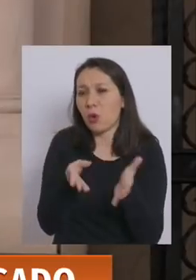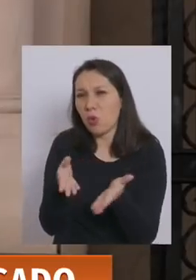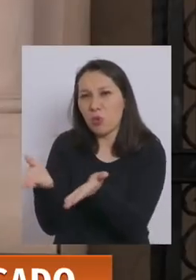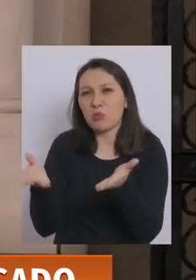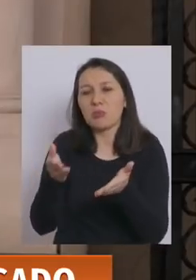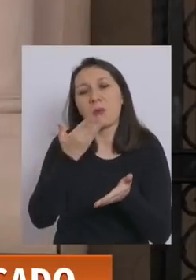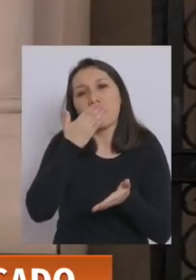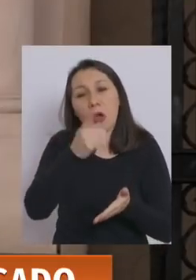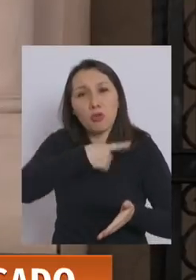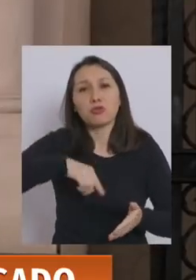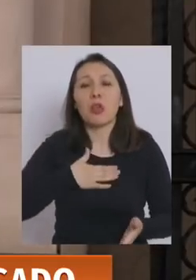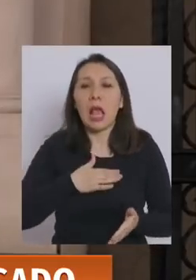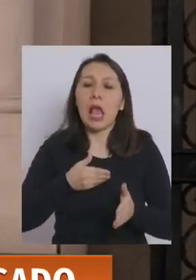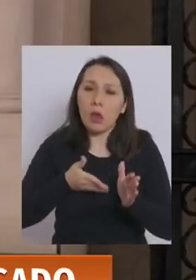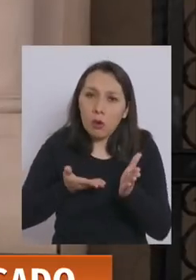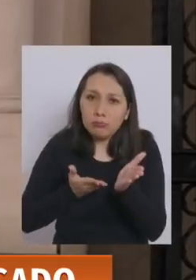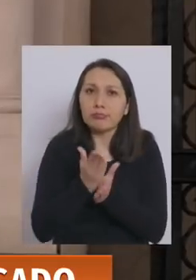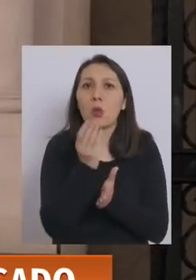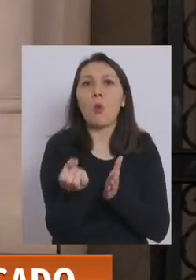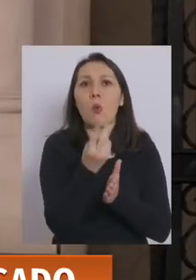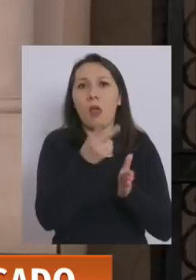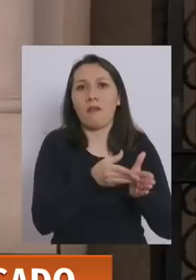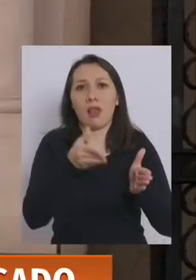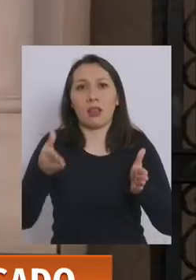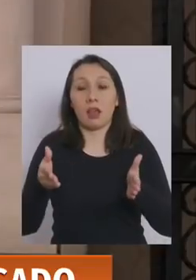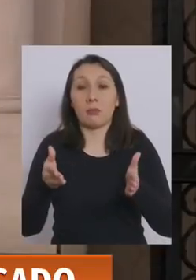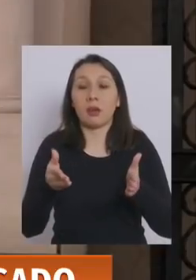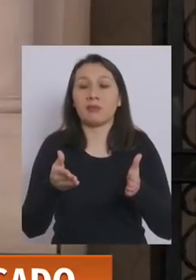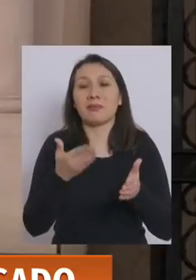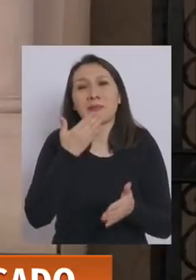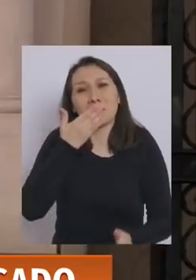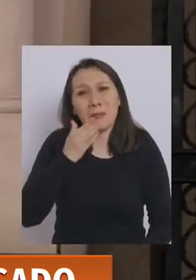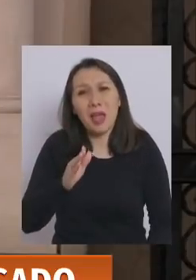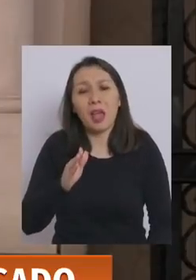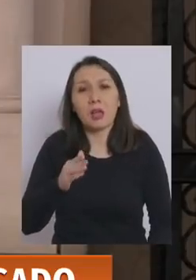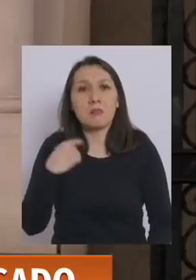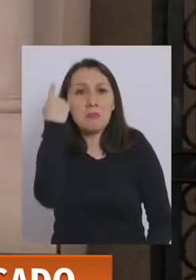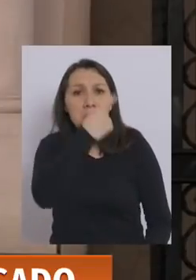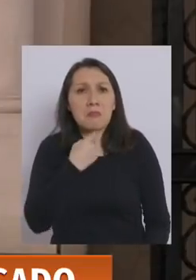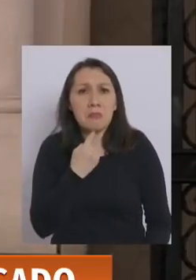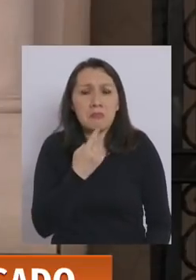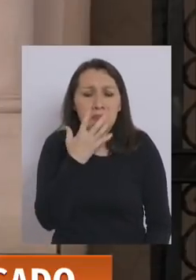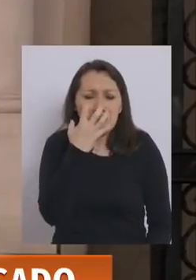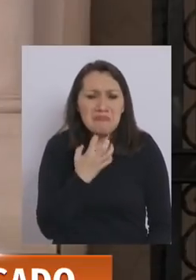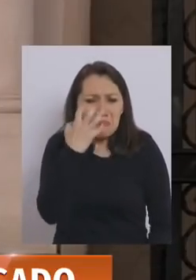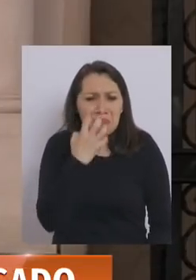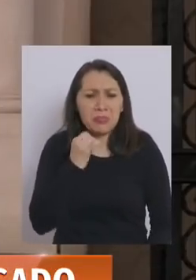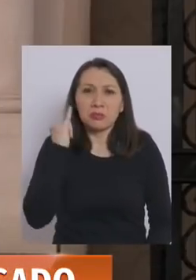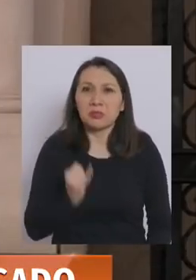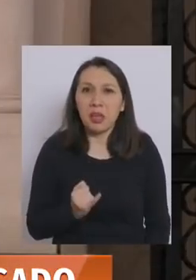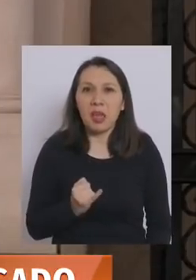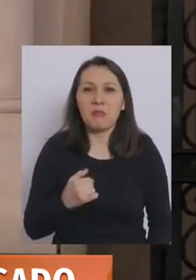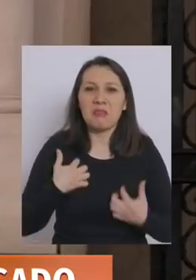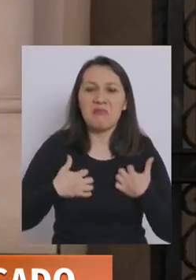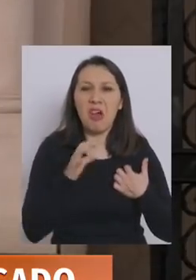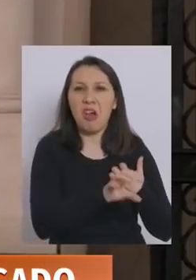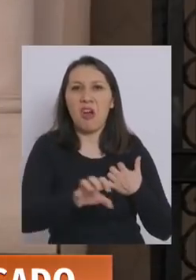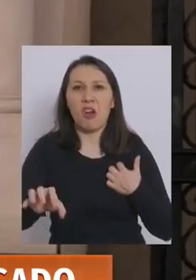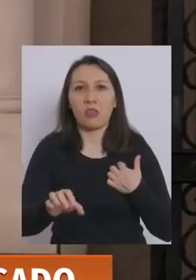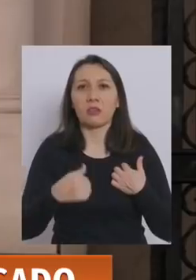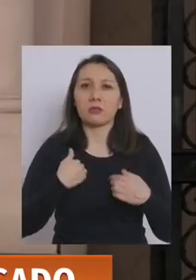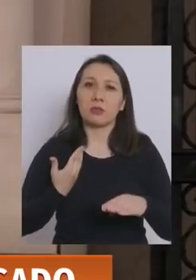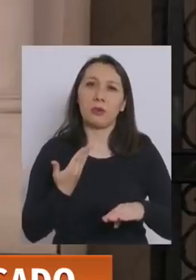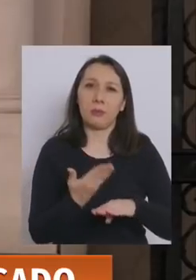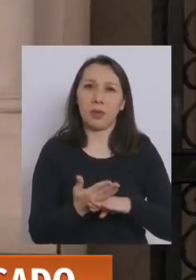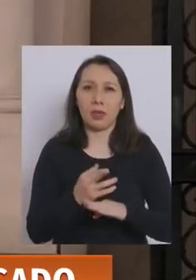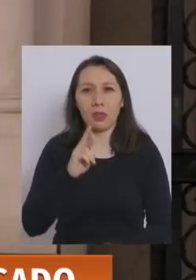de lo que nosotros también queremos empujar en esta nueva etapa. Entonces, en vez de que estén con esa cara siempre enojada, siempre de detestarlo todo, yo les pido,